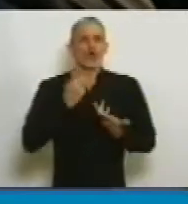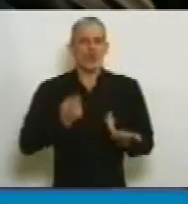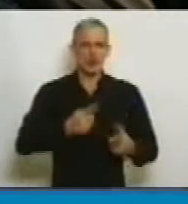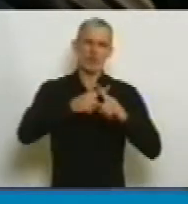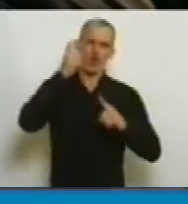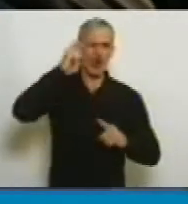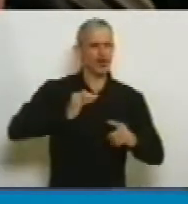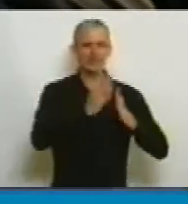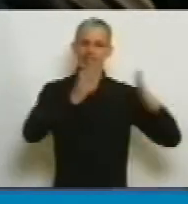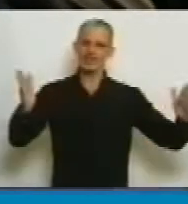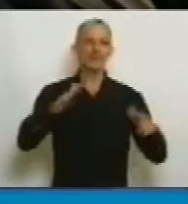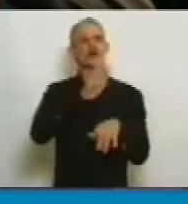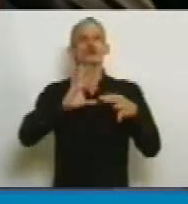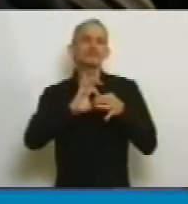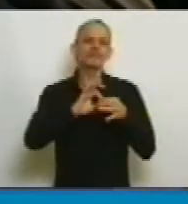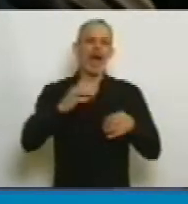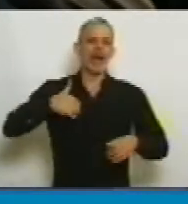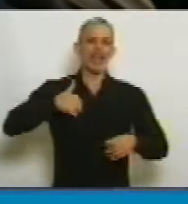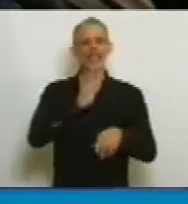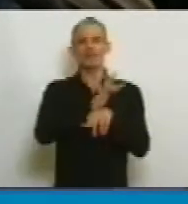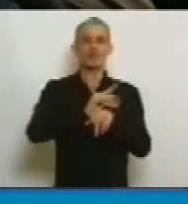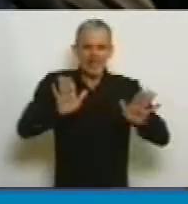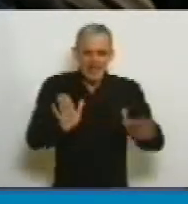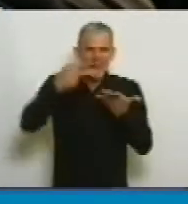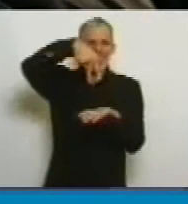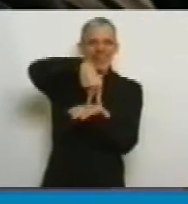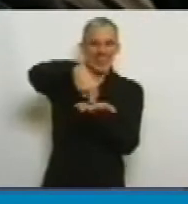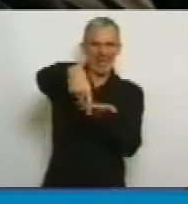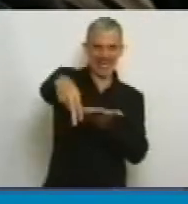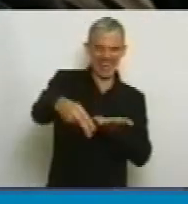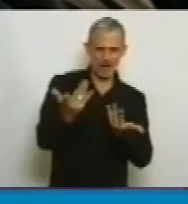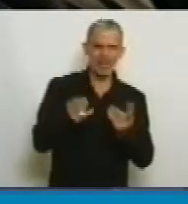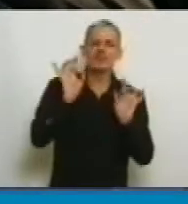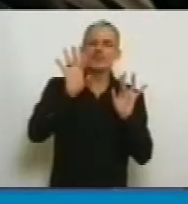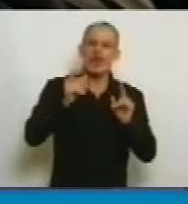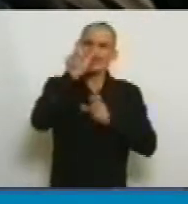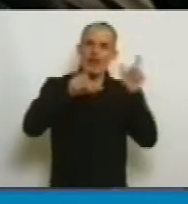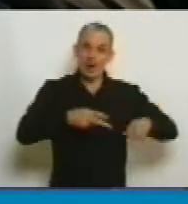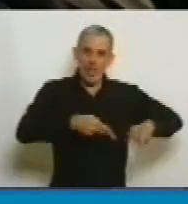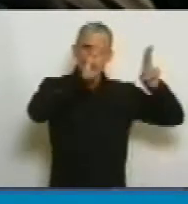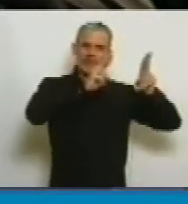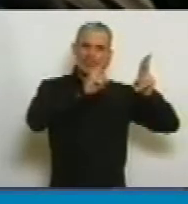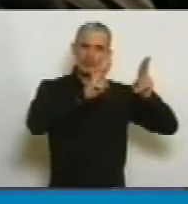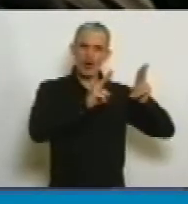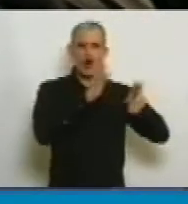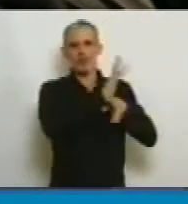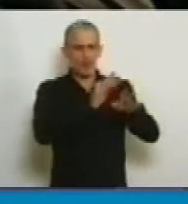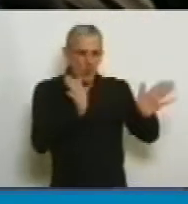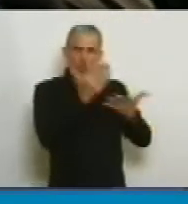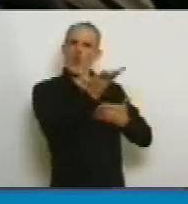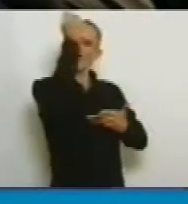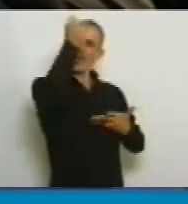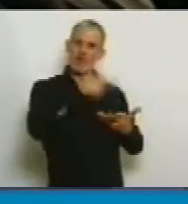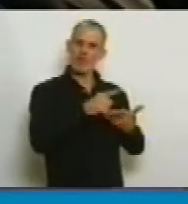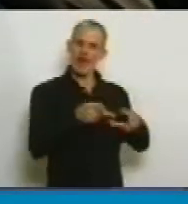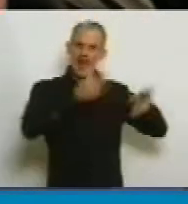tiene que ver con la Argentina que se pone de pie. No solamente se ponen de pie los edificios públicos como valorización de nuestro